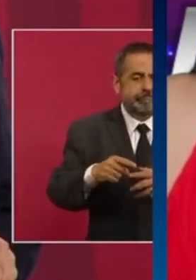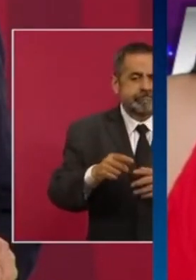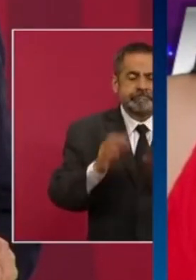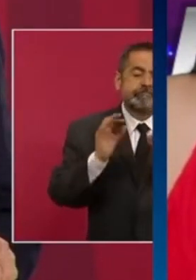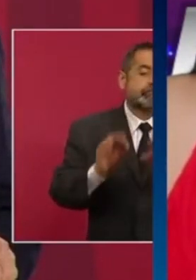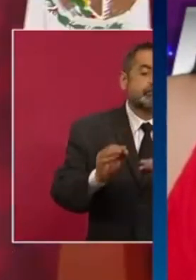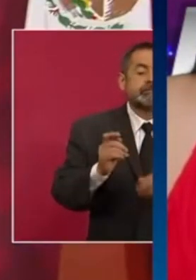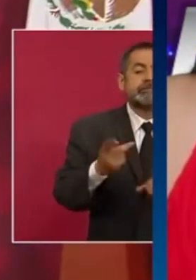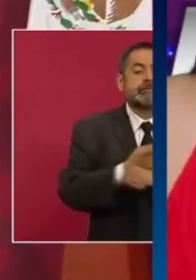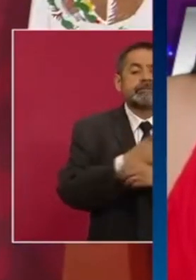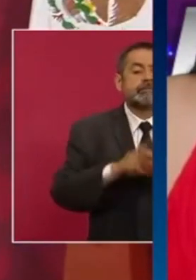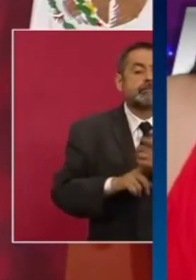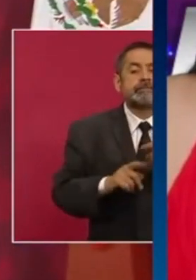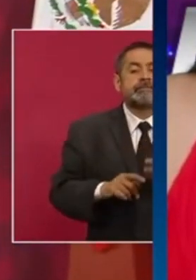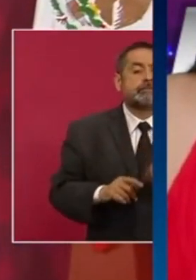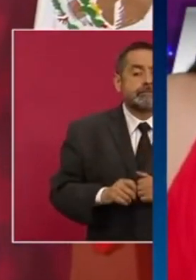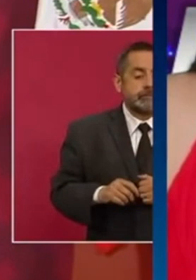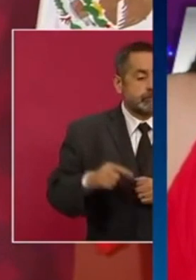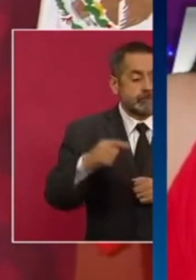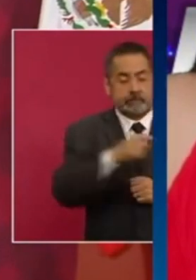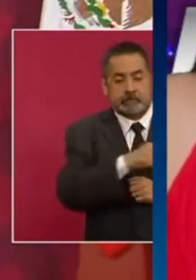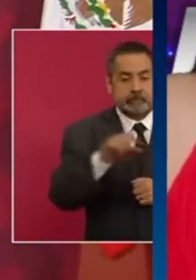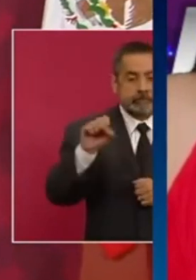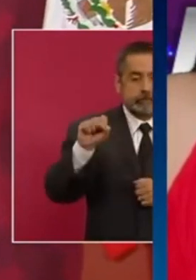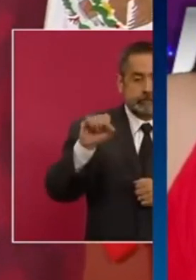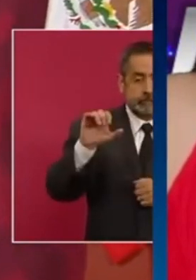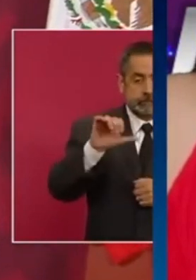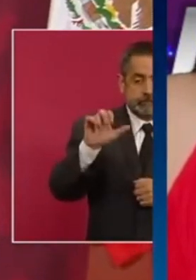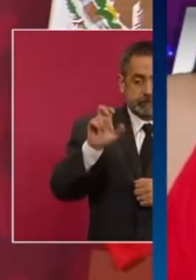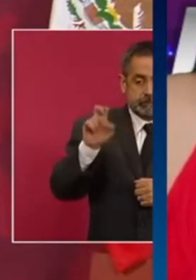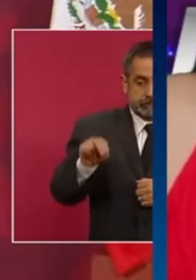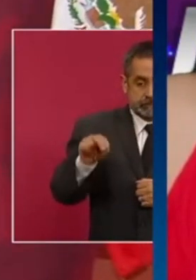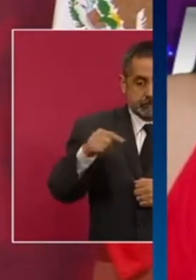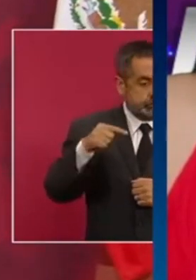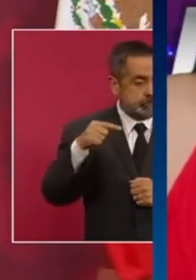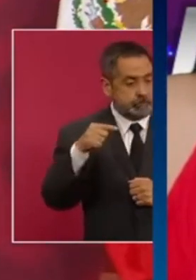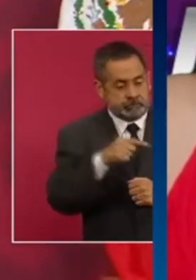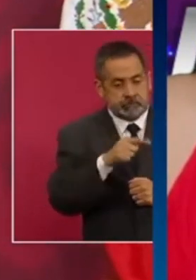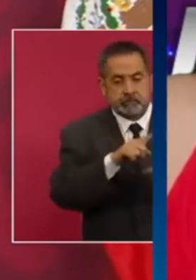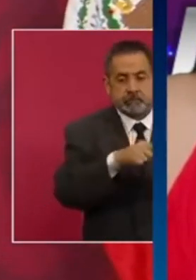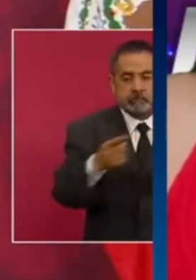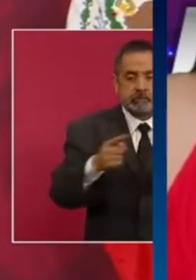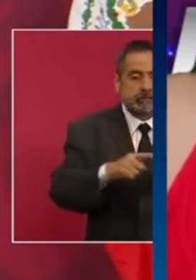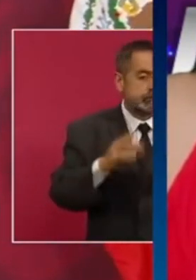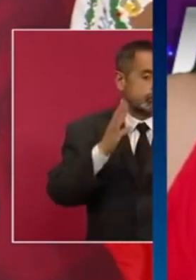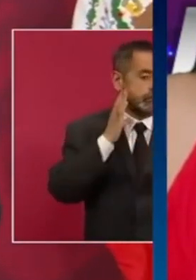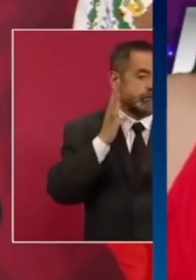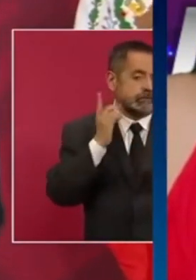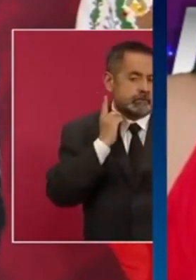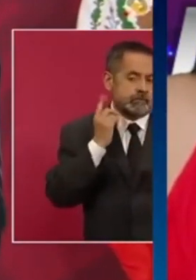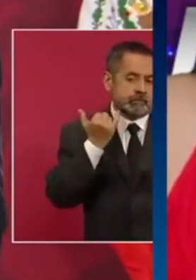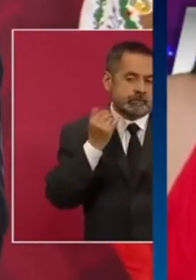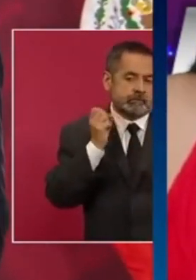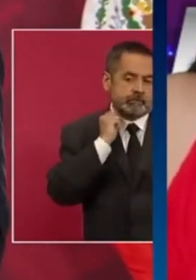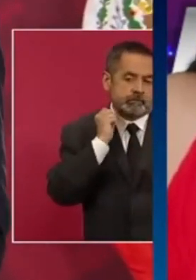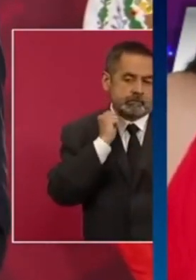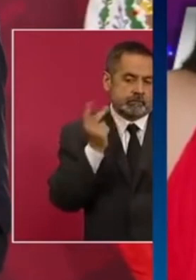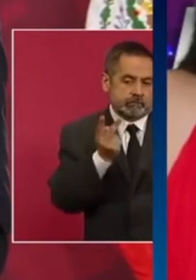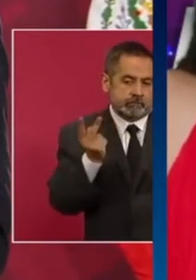en la Suprema Corte como en la Cámara de Diputados y de Senadores. Entonces,